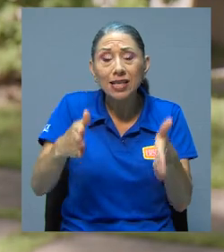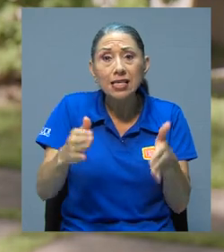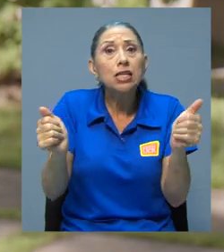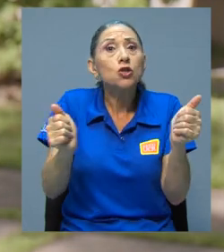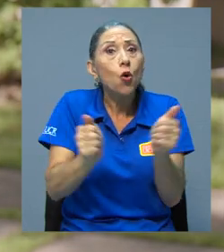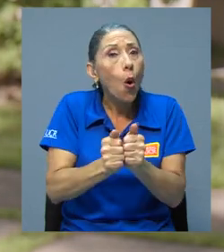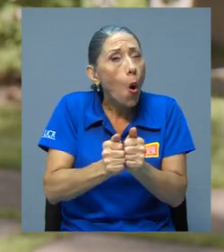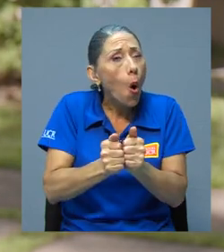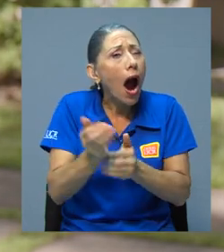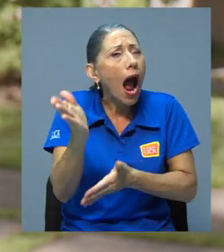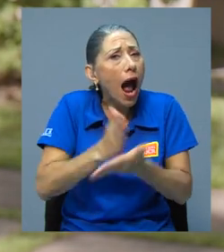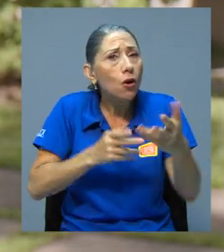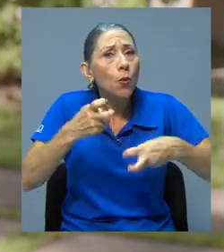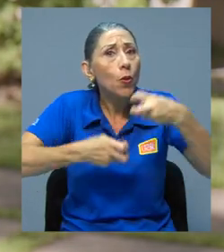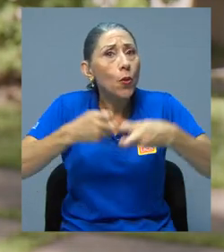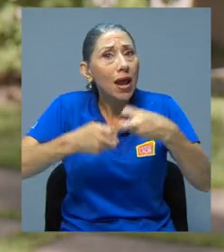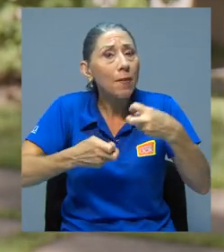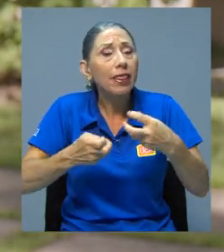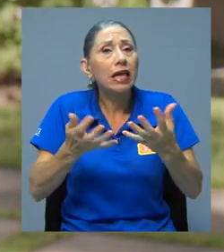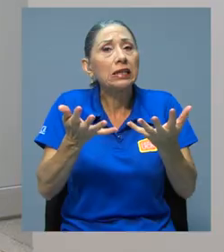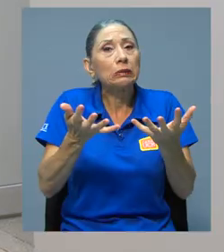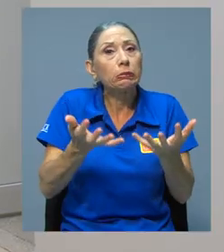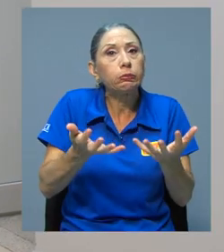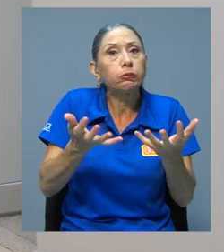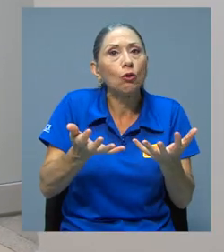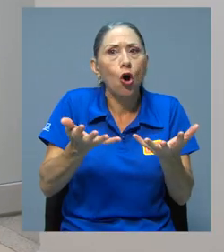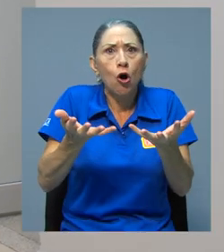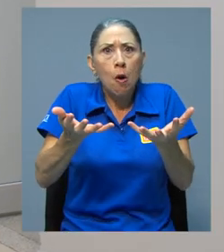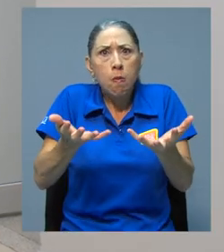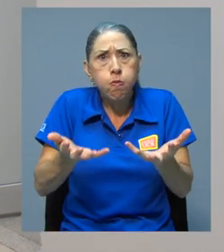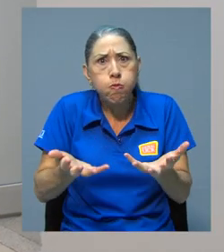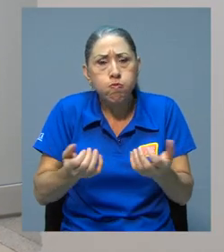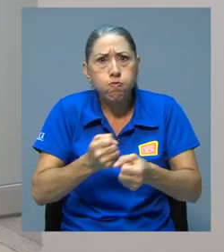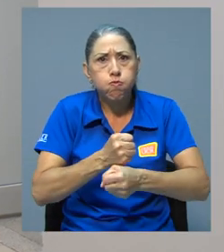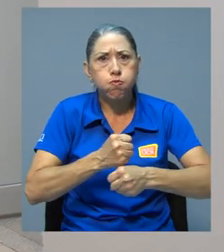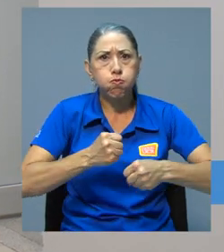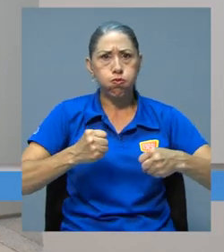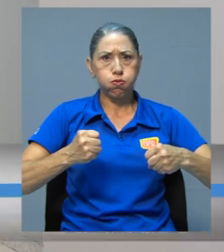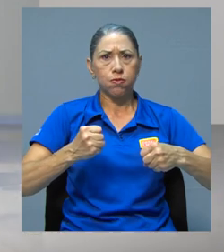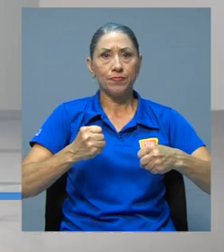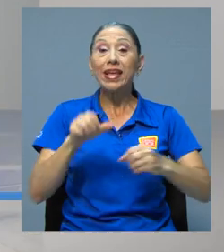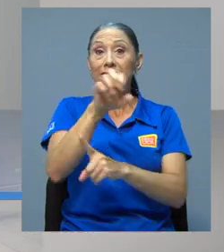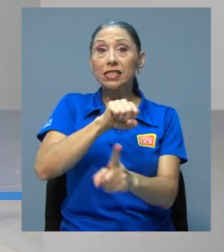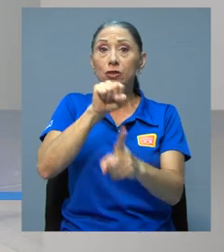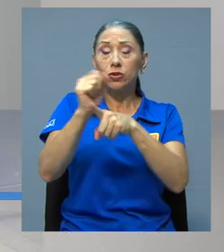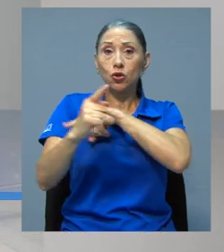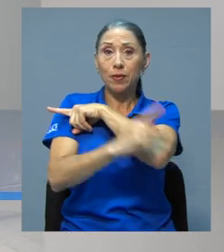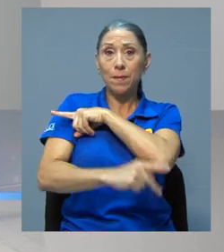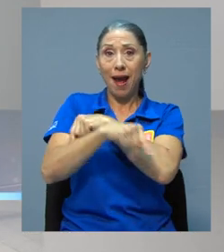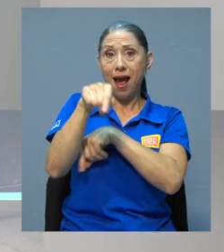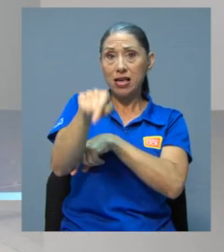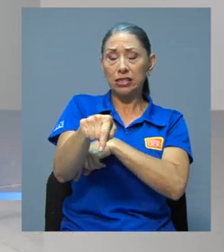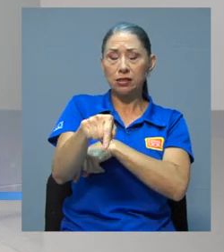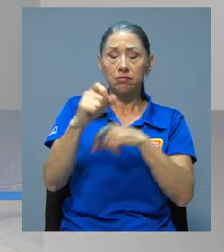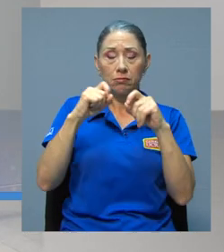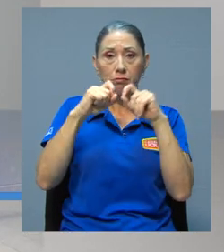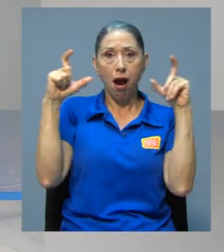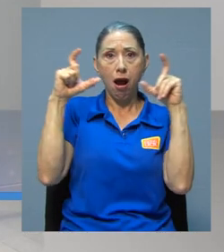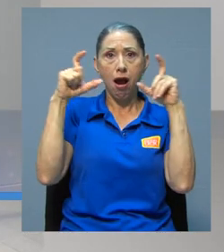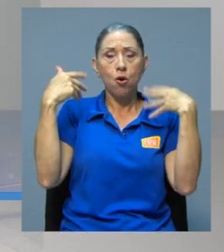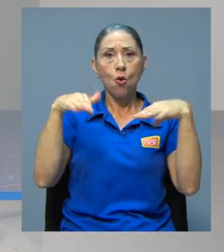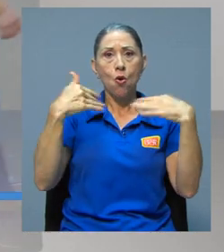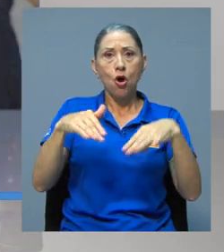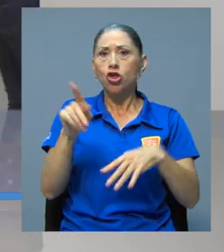algún problema de sobrepeso, de exceso de peso o obesidad. El escenario que presenta el país en este ámbito es